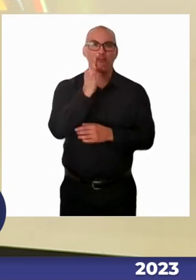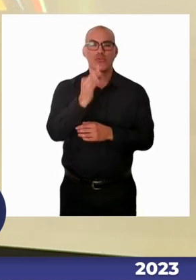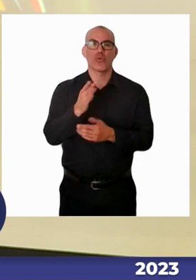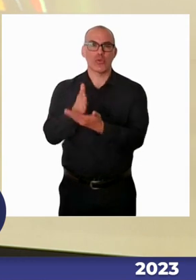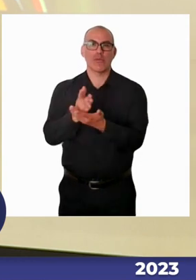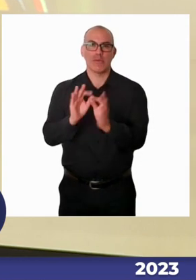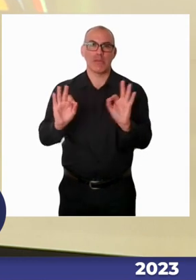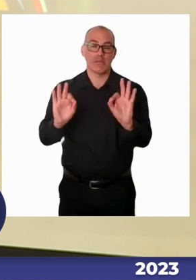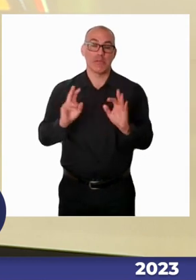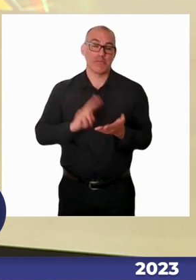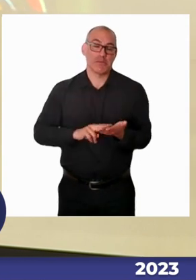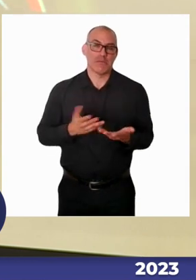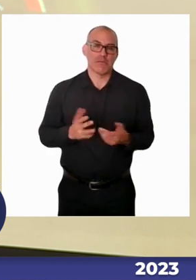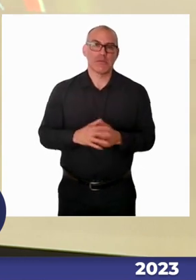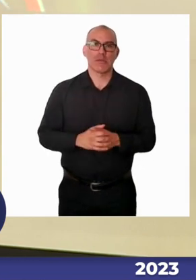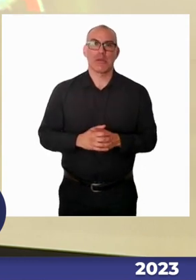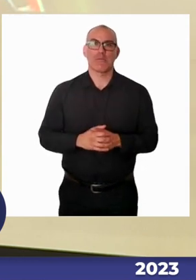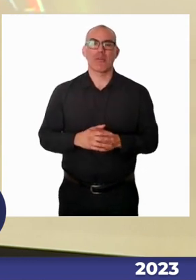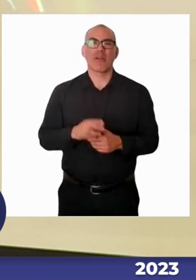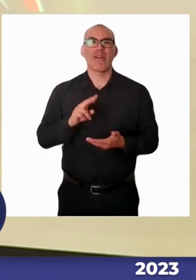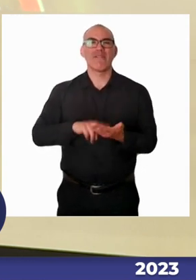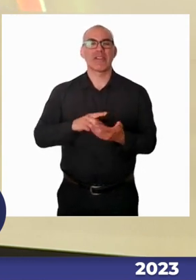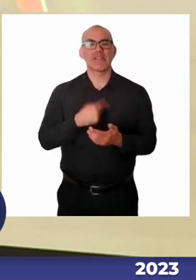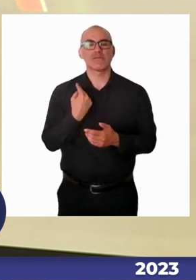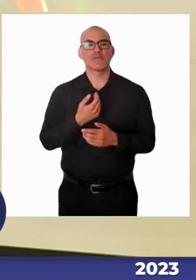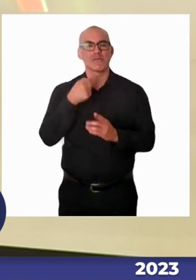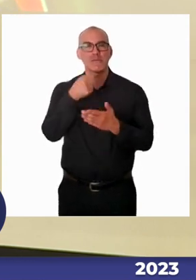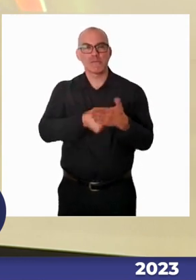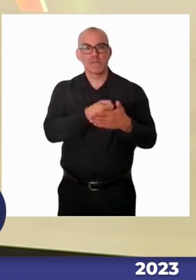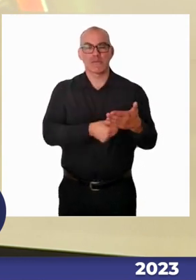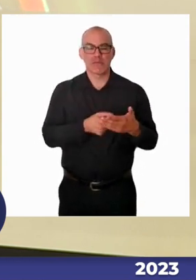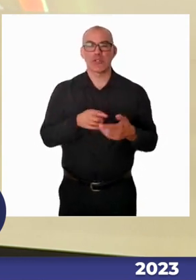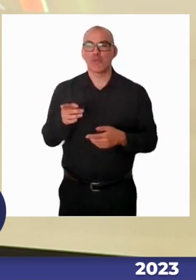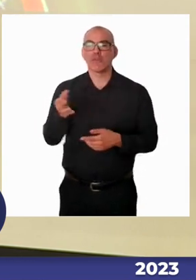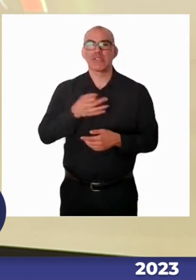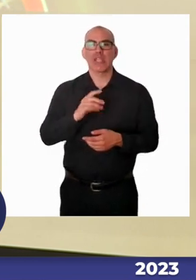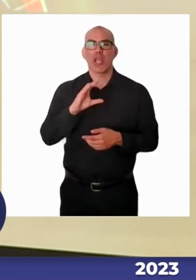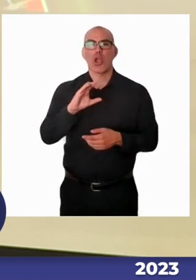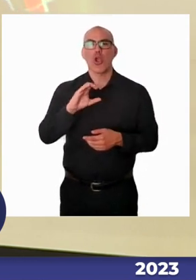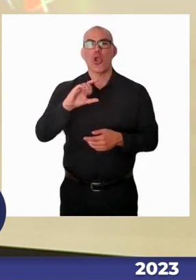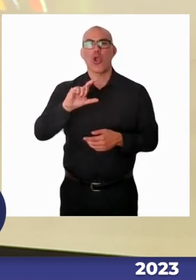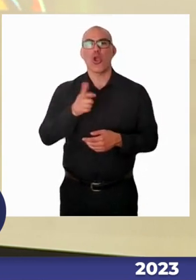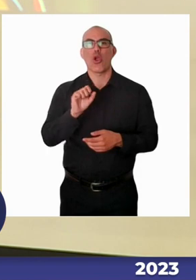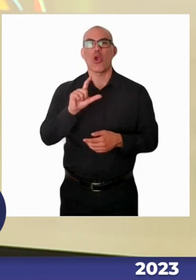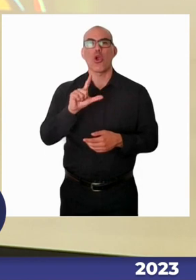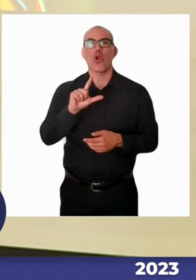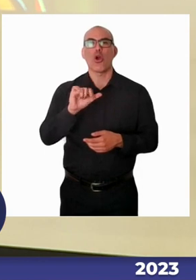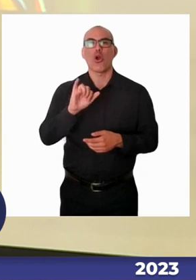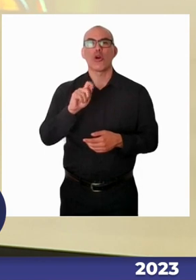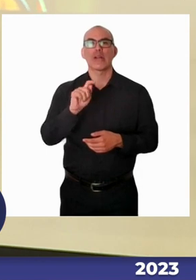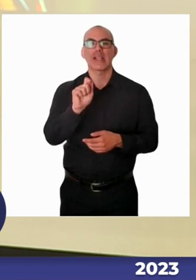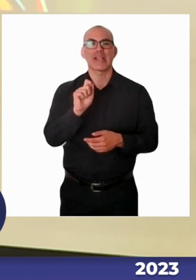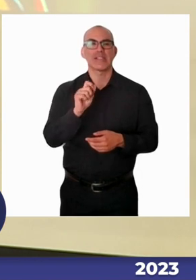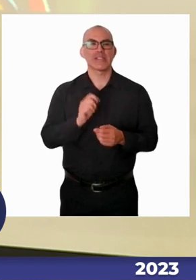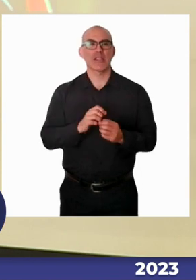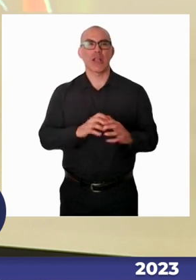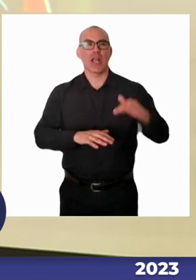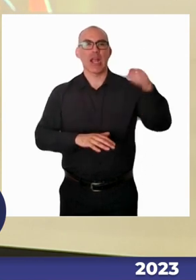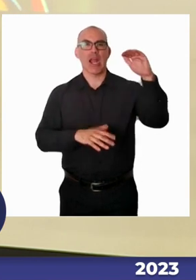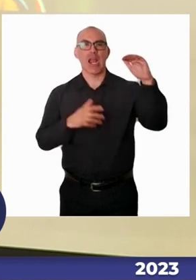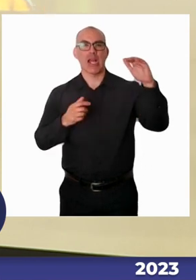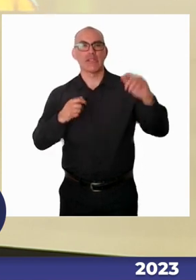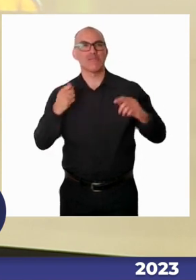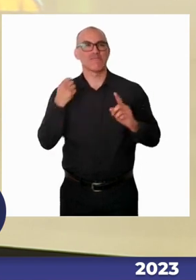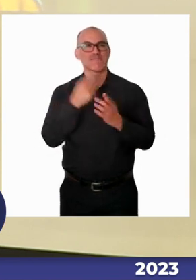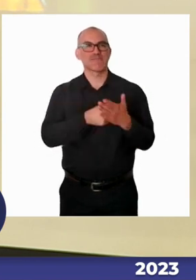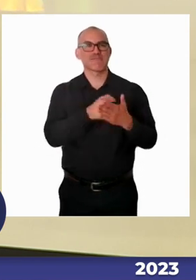creo, desde el minuto que se despertó, como tú te despertaste en un minuto más o frente a una realidad que no la veías. Y así le pasa a toda la sociedad, no